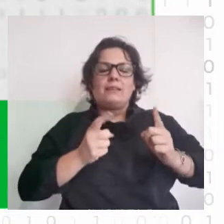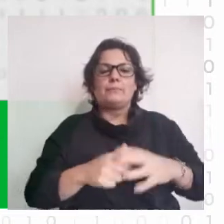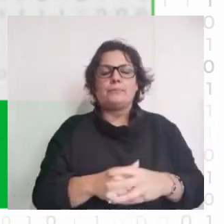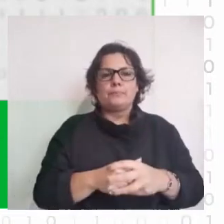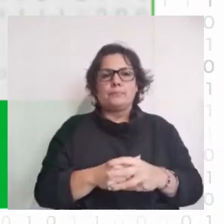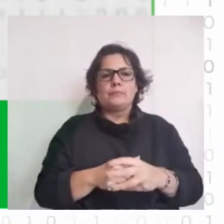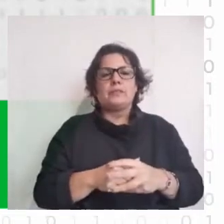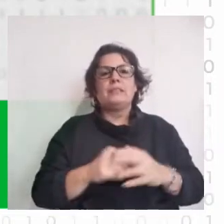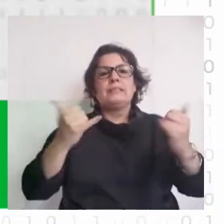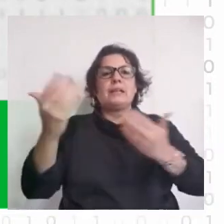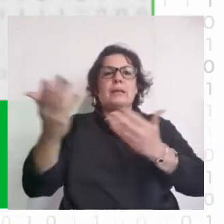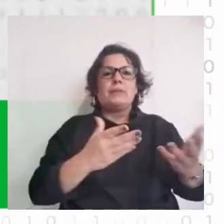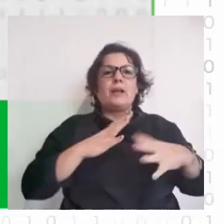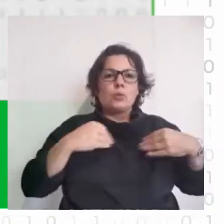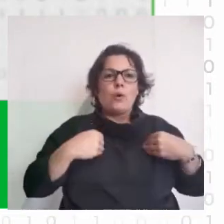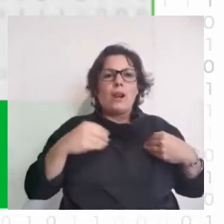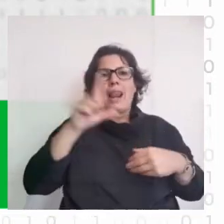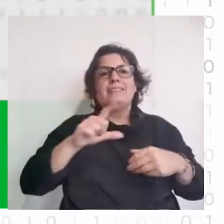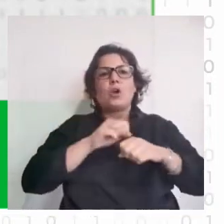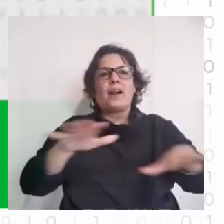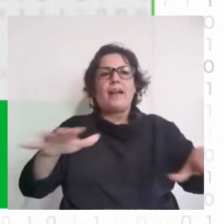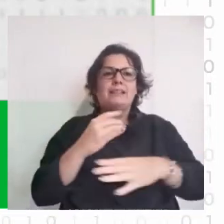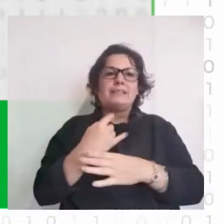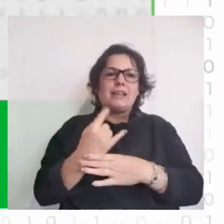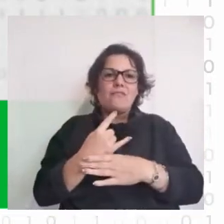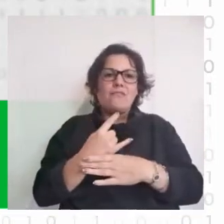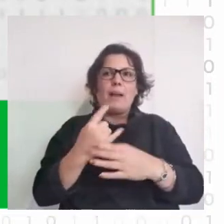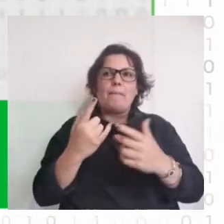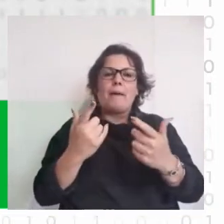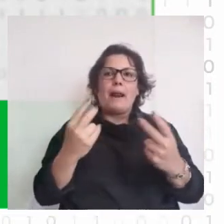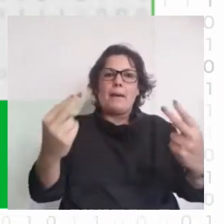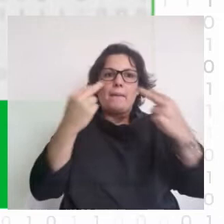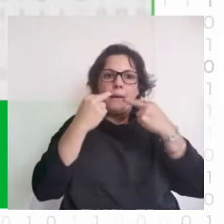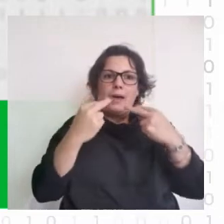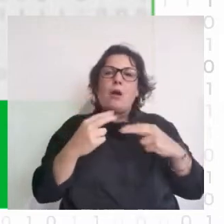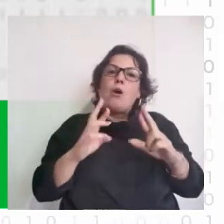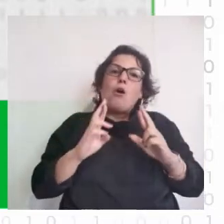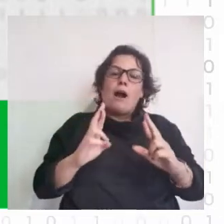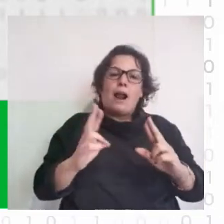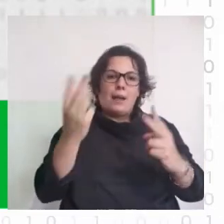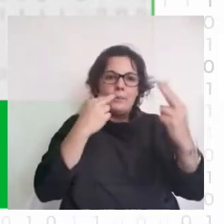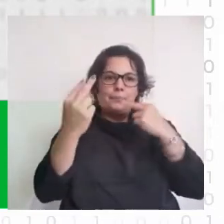Hemos invitado escuelas y liceas de la red Ceibal a que va sumarse a esta transmisión, así que ojalá nos estén mirando.